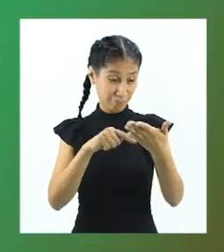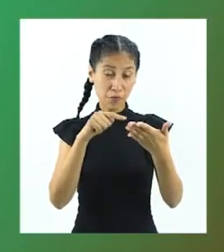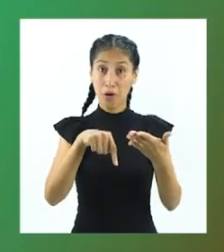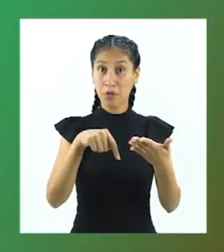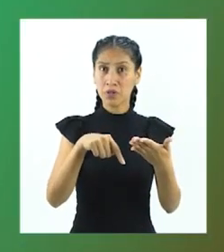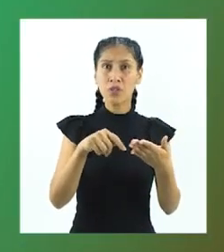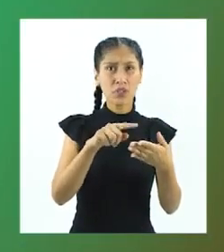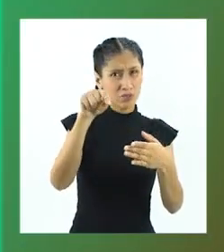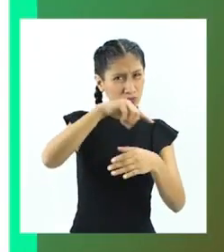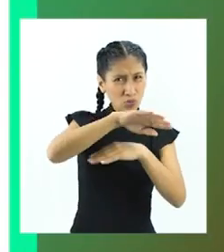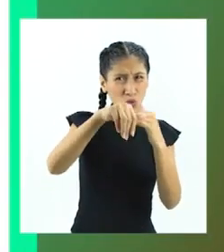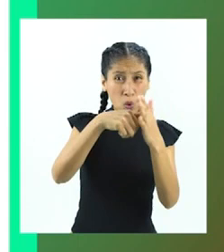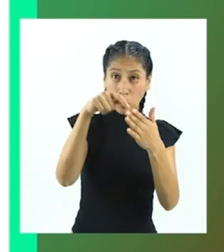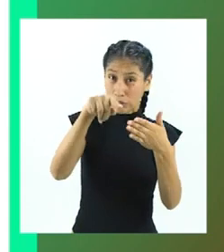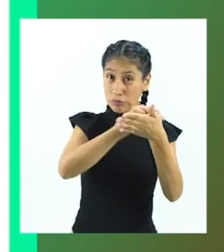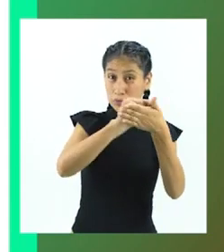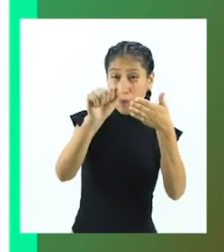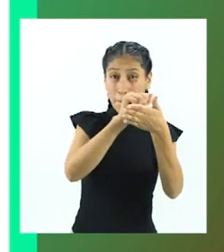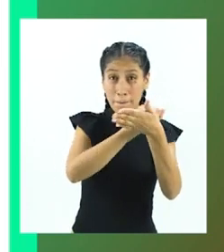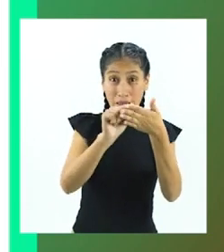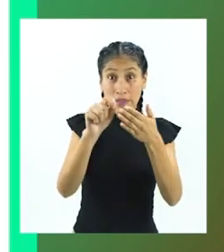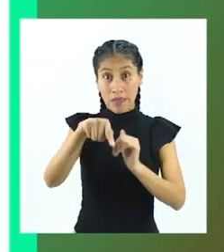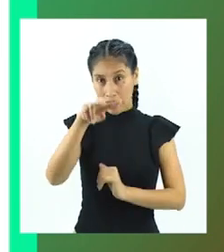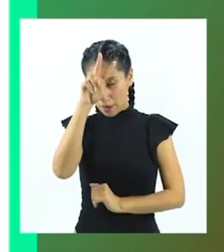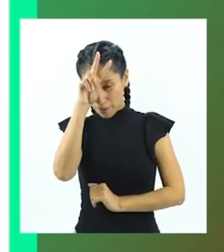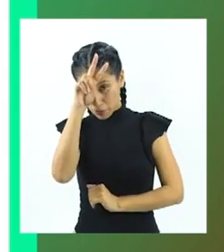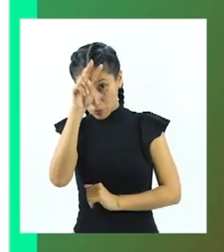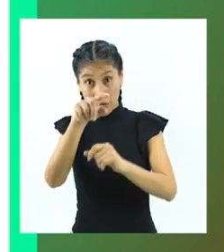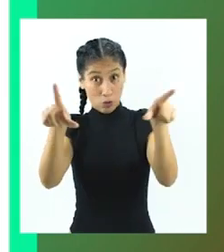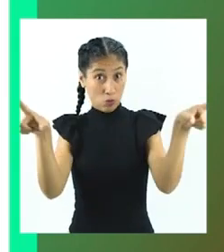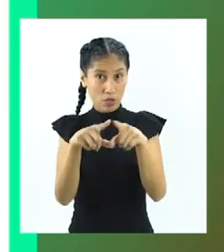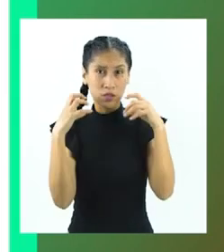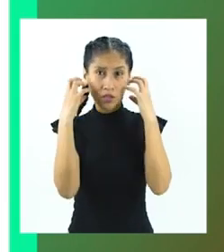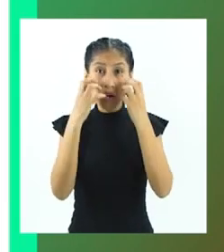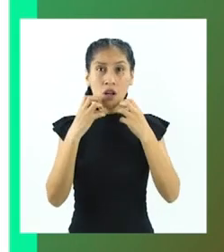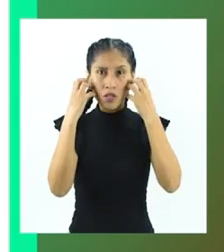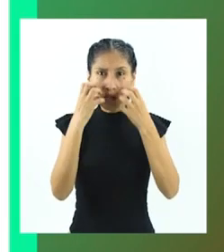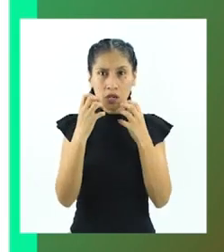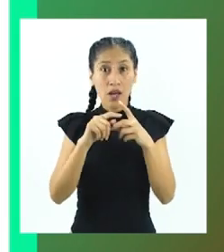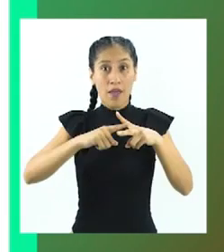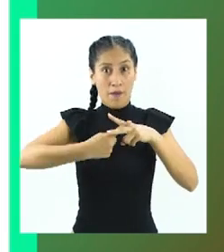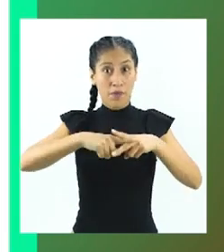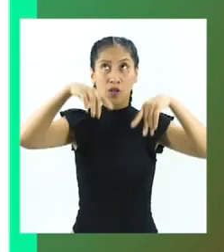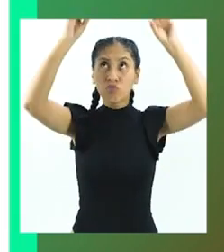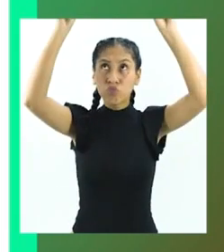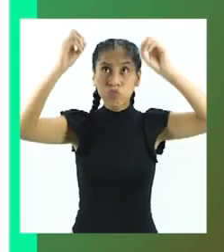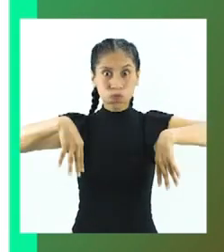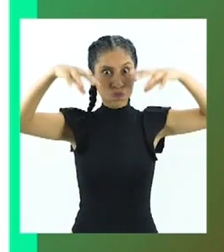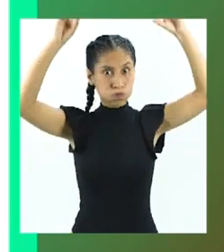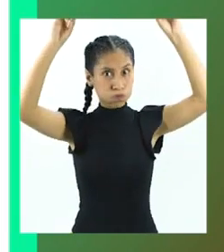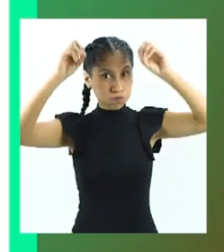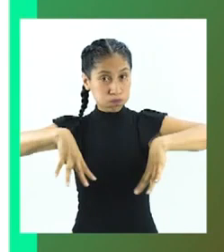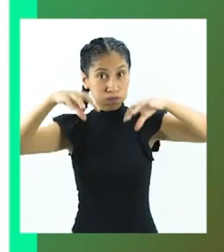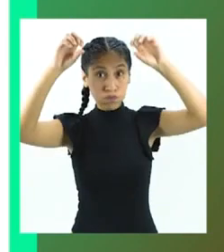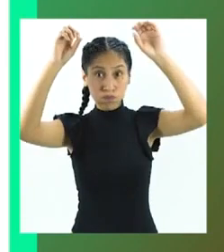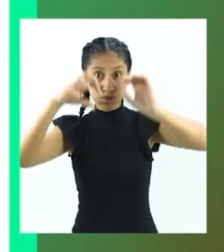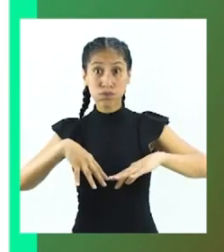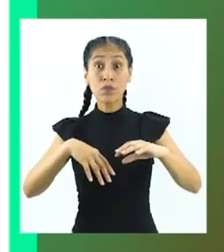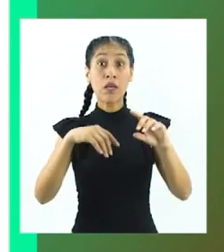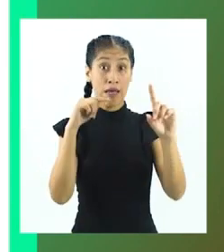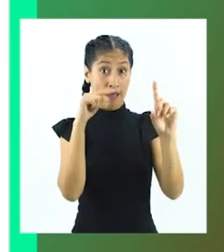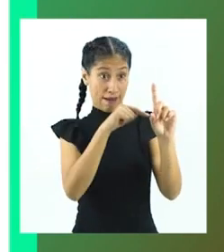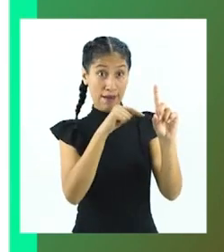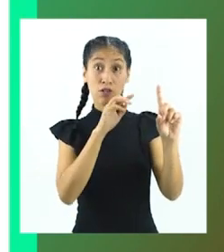En estos meses, en algunas partes del Perú, especialmente en la sierra, comienza la temporada de lluvias. A